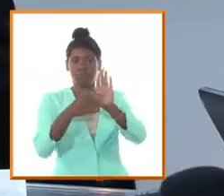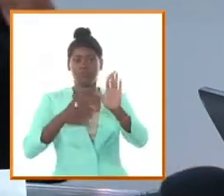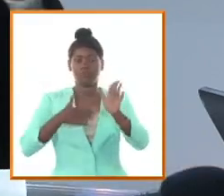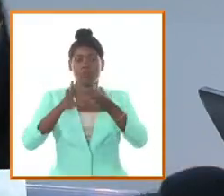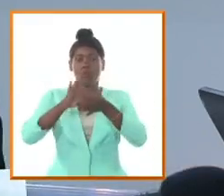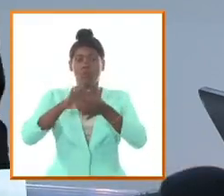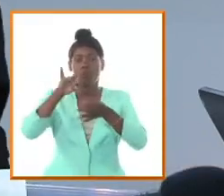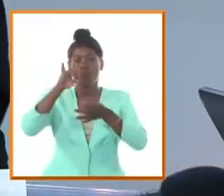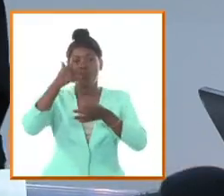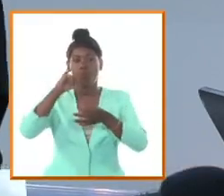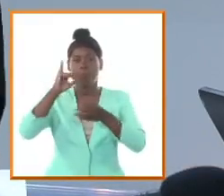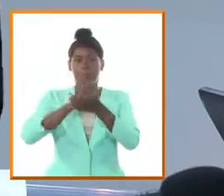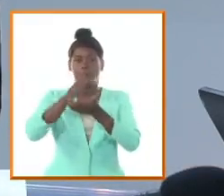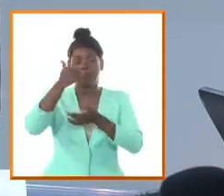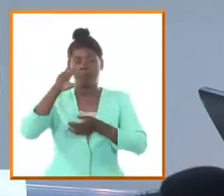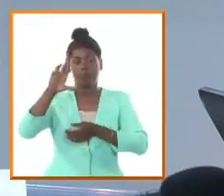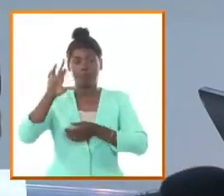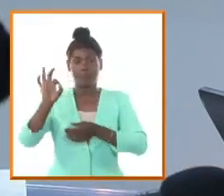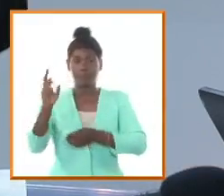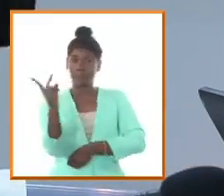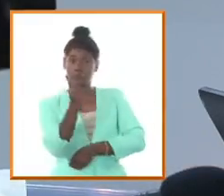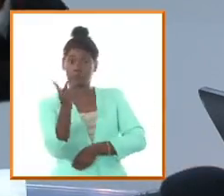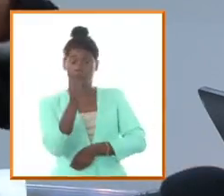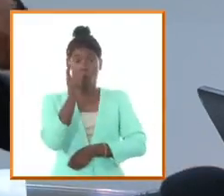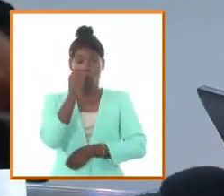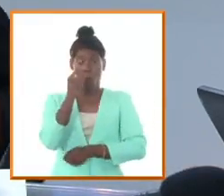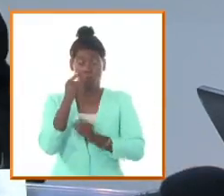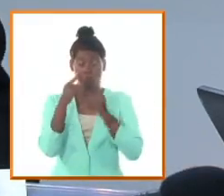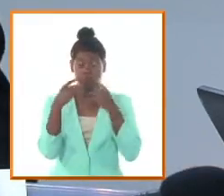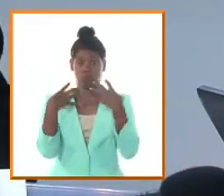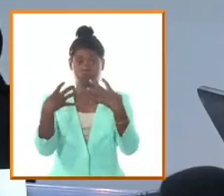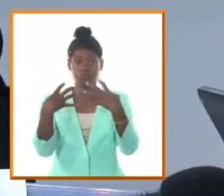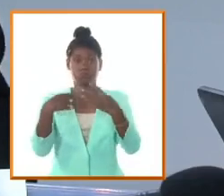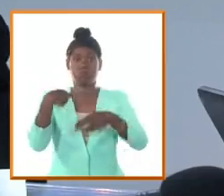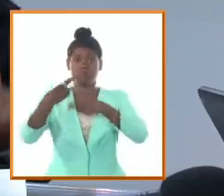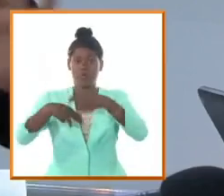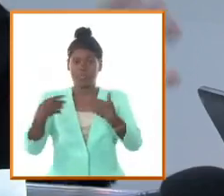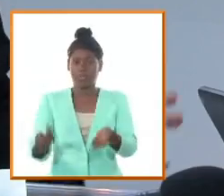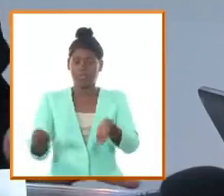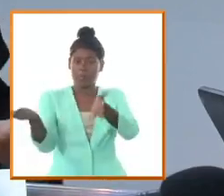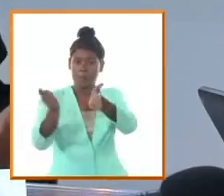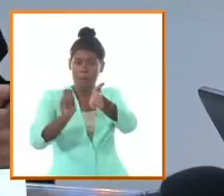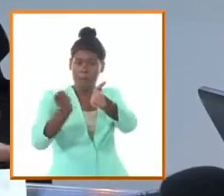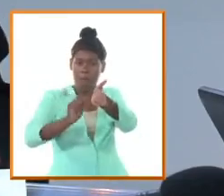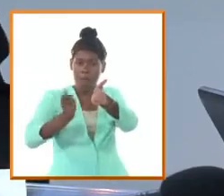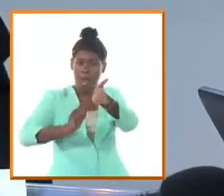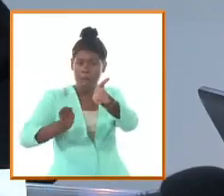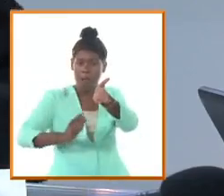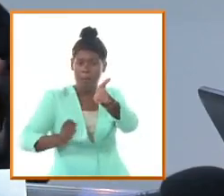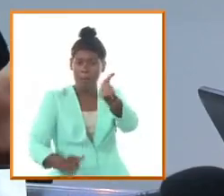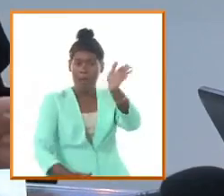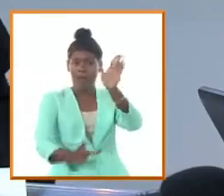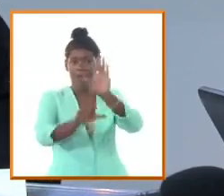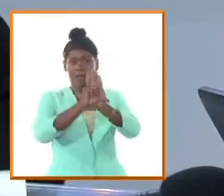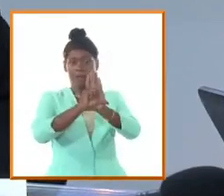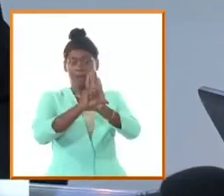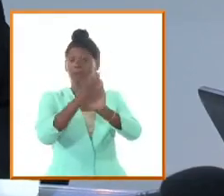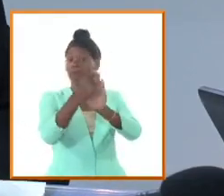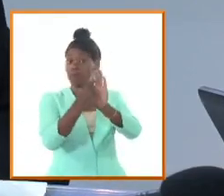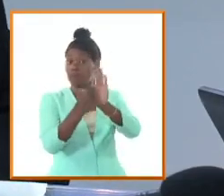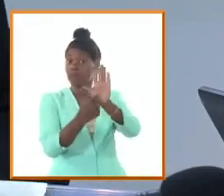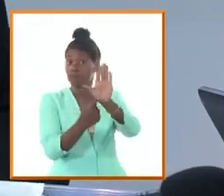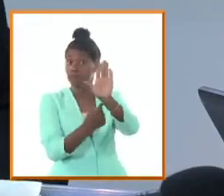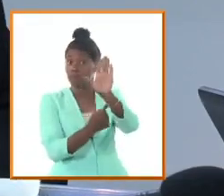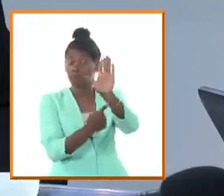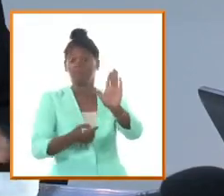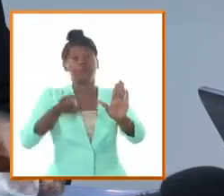y Zambrana son las dos personas que redactan la constitución y la como